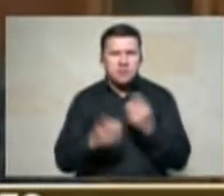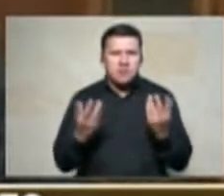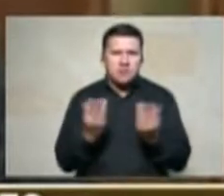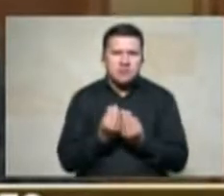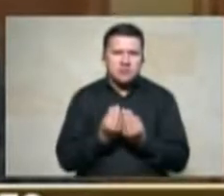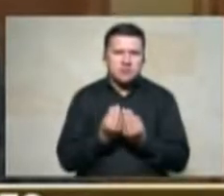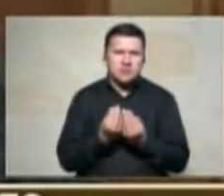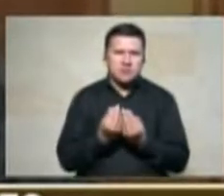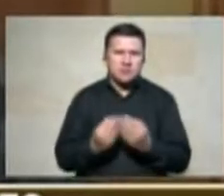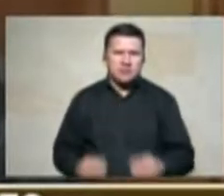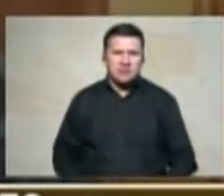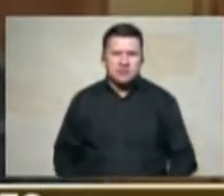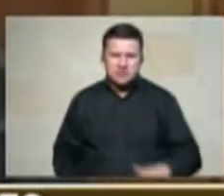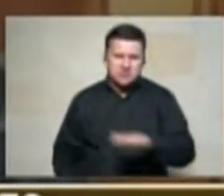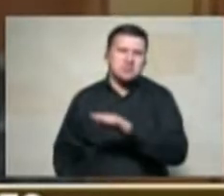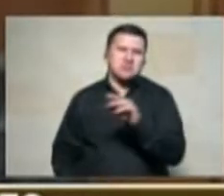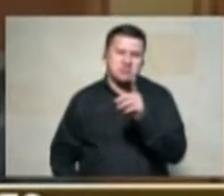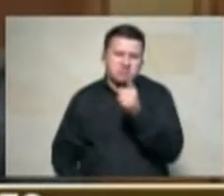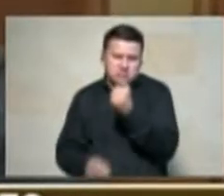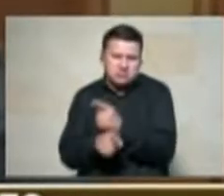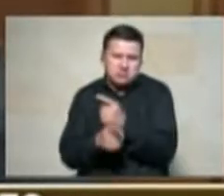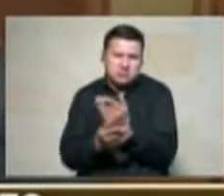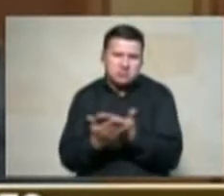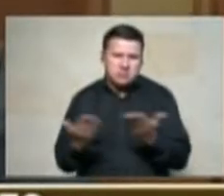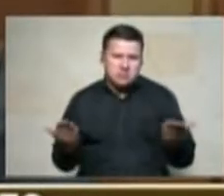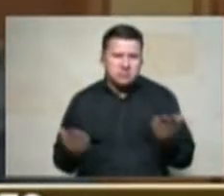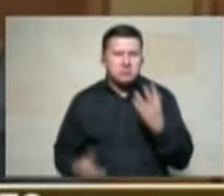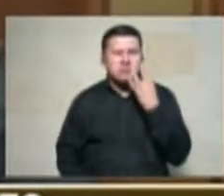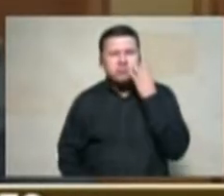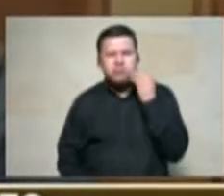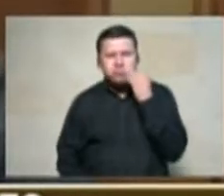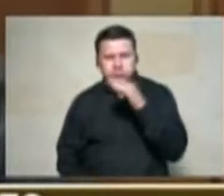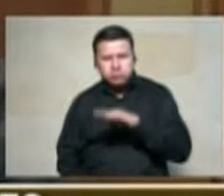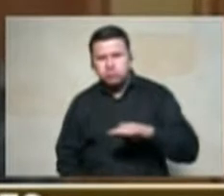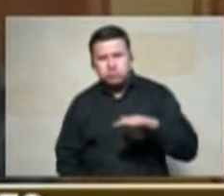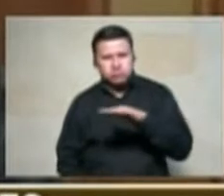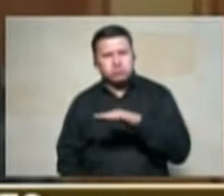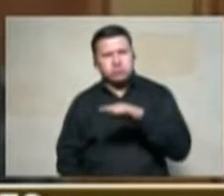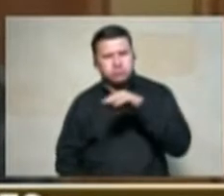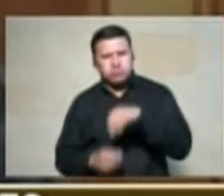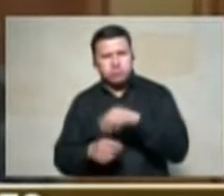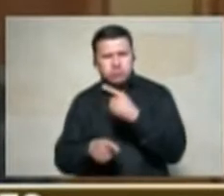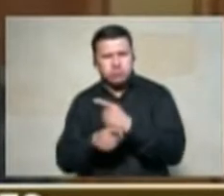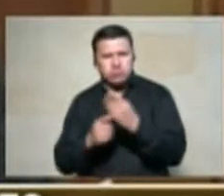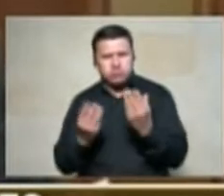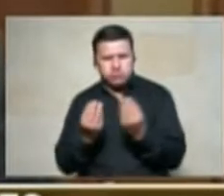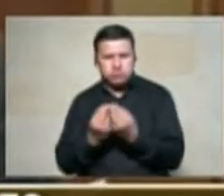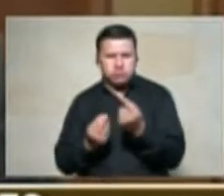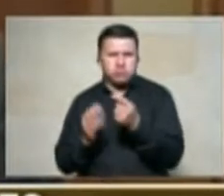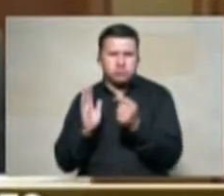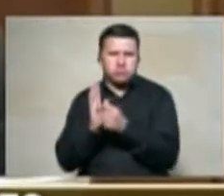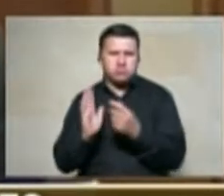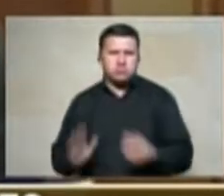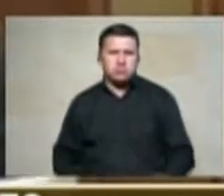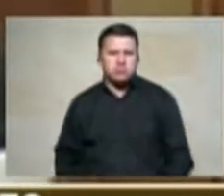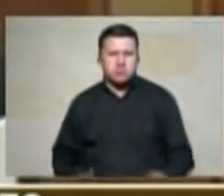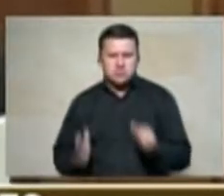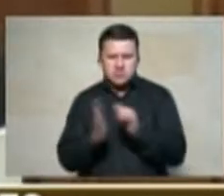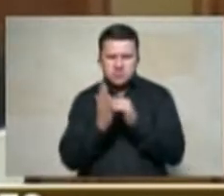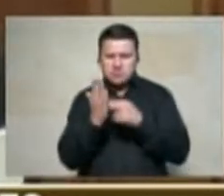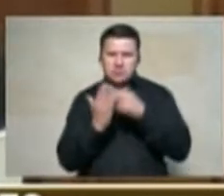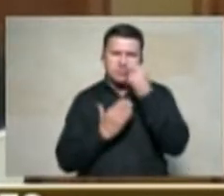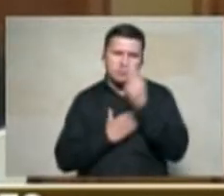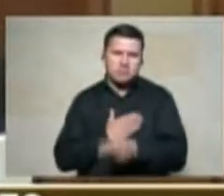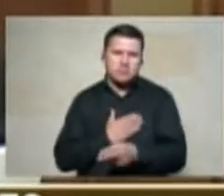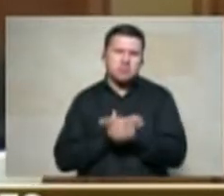a esa experiencia que tienen se han hecho proyectos con acopio